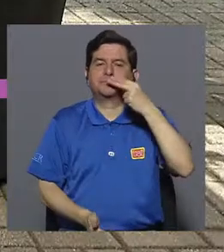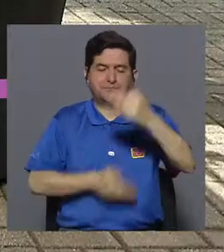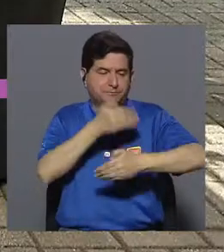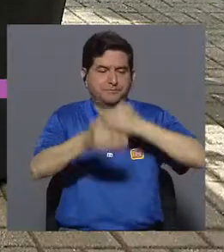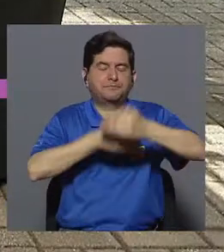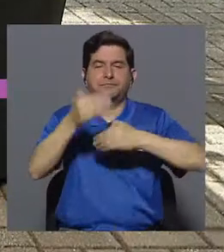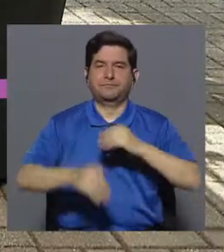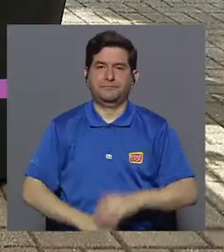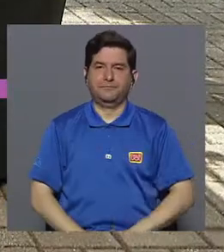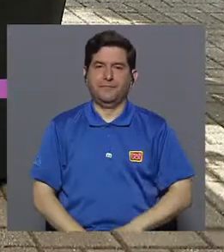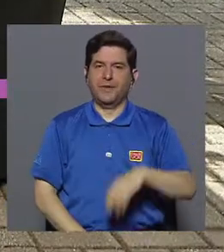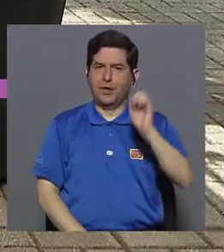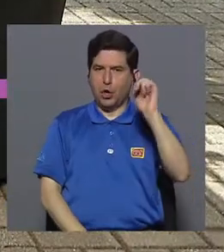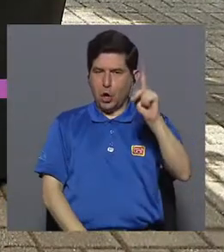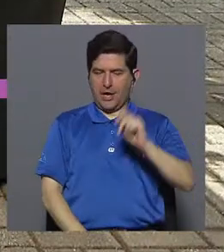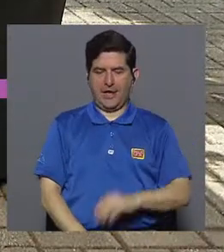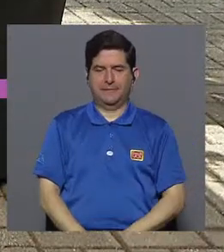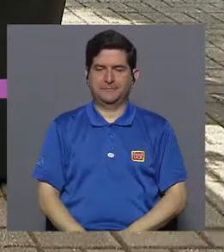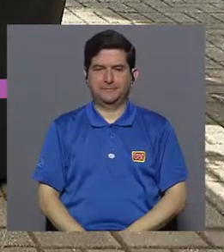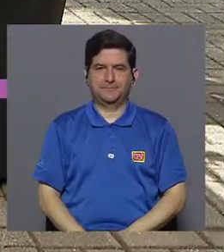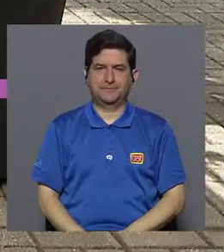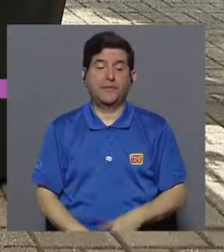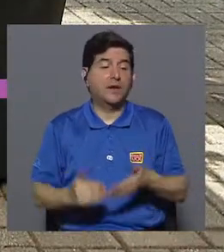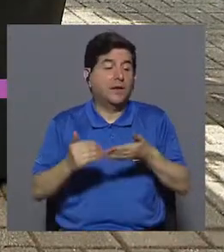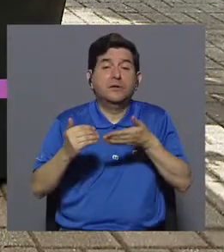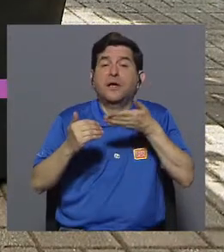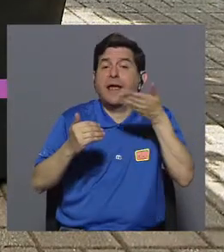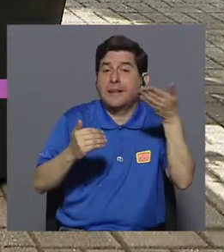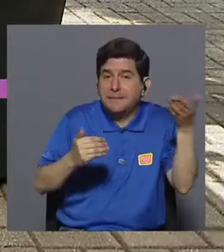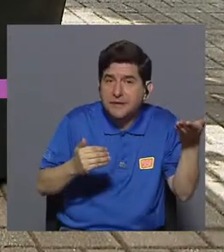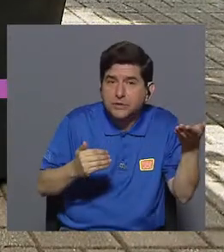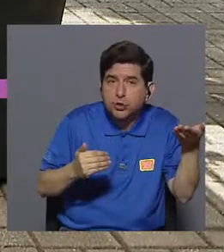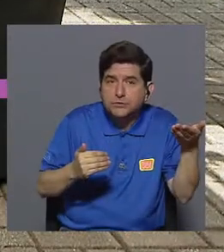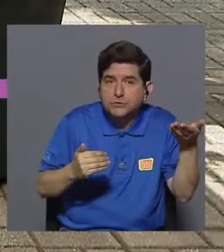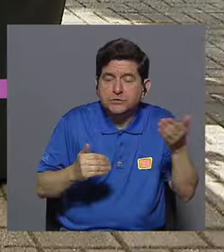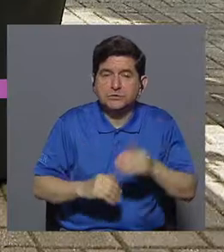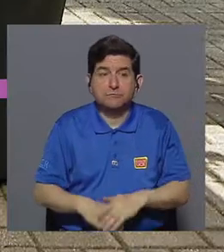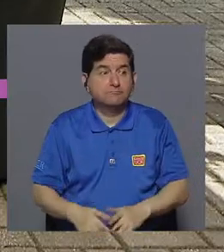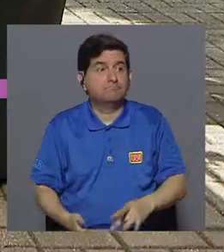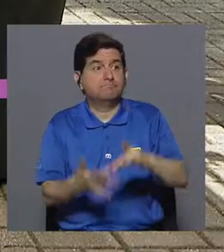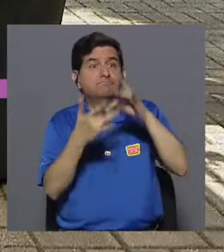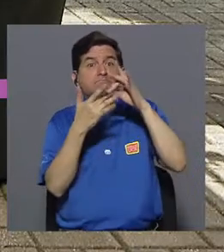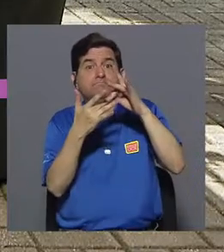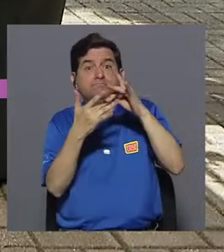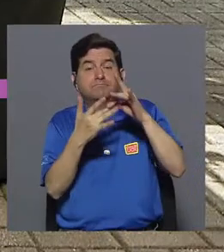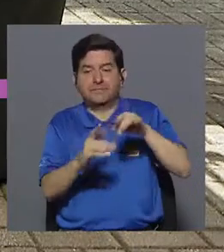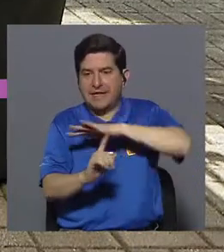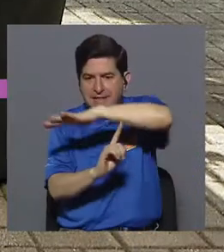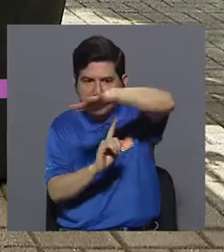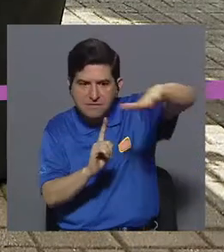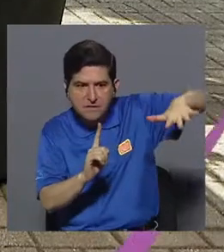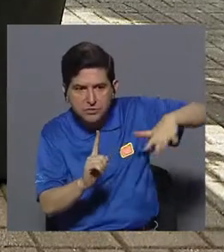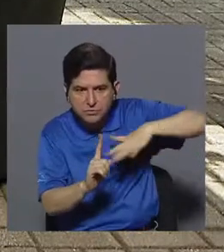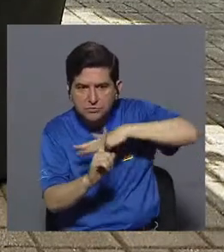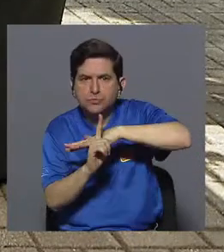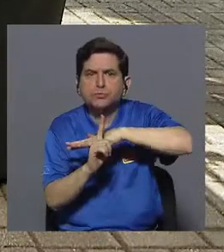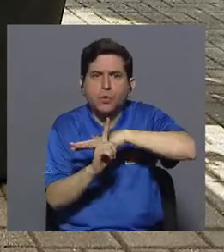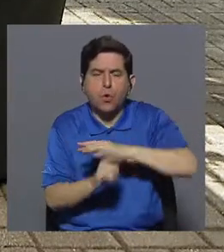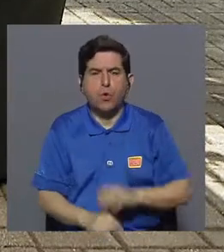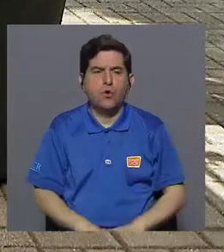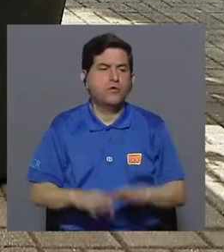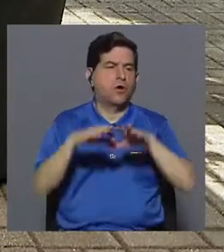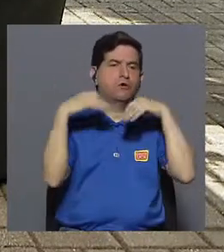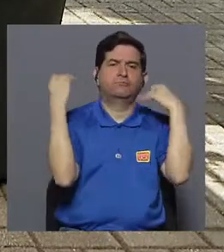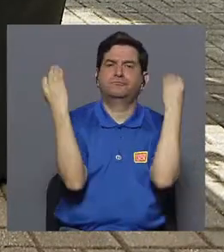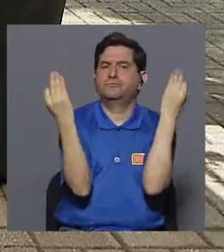Ok. ¿Qué elementos, sobre todo del entorno a nivel familiar